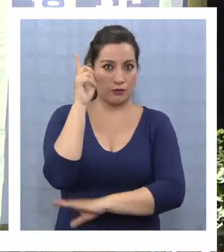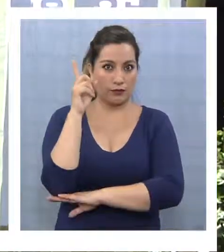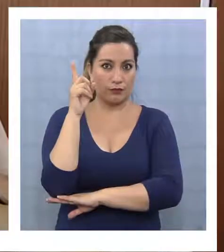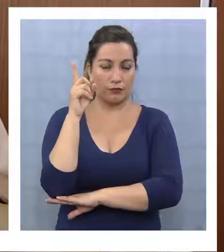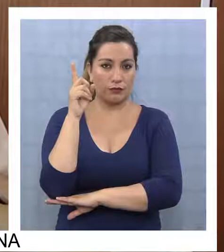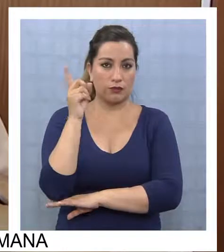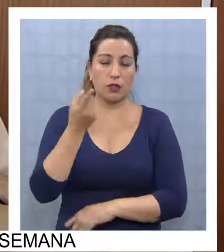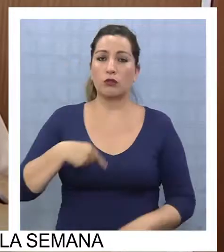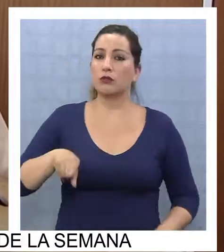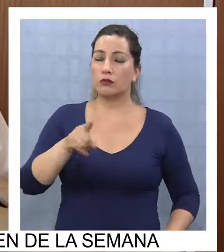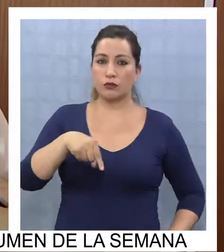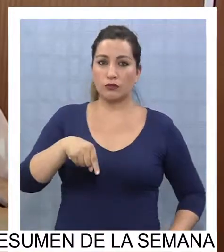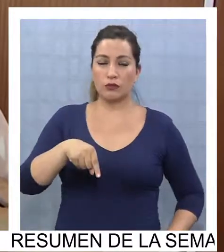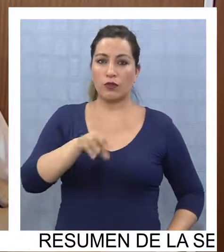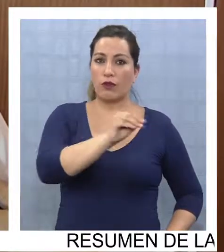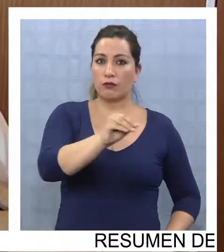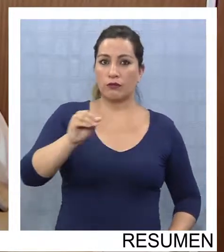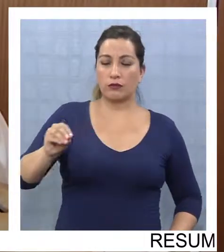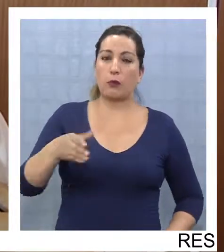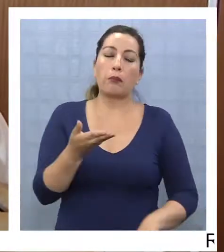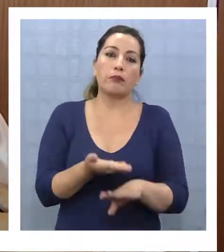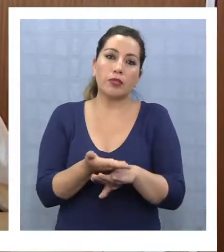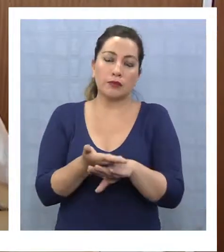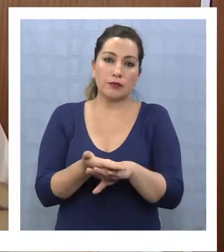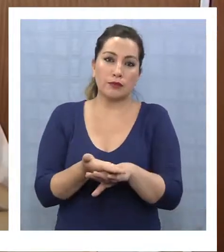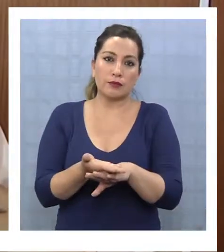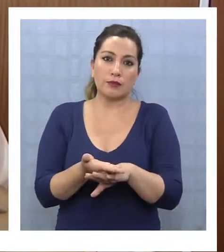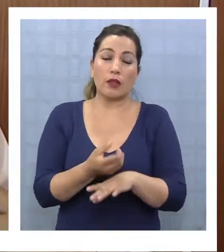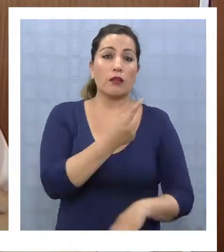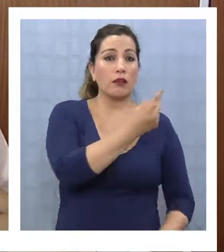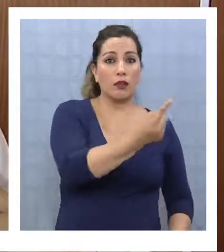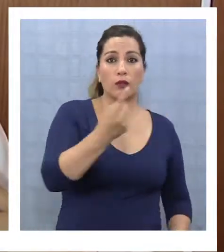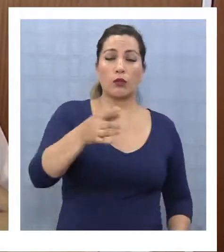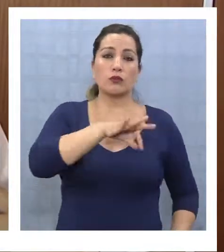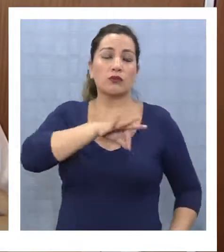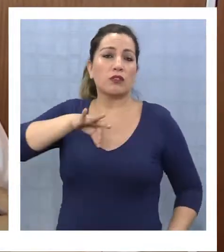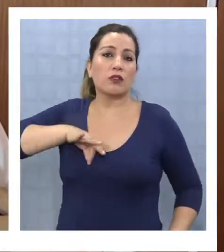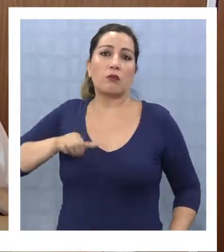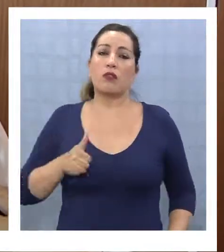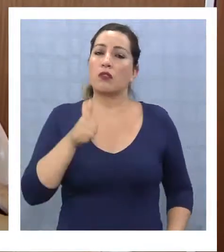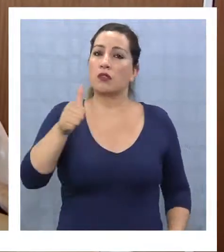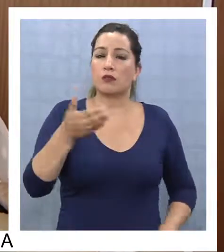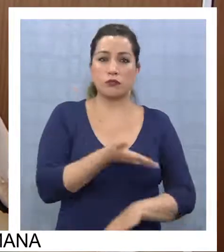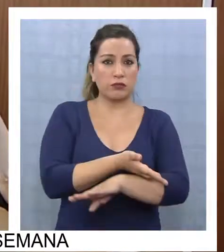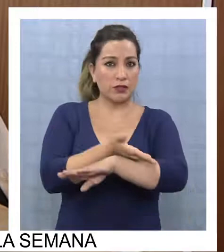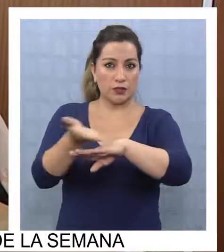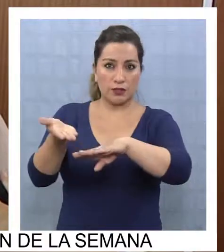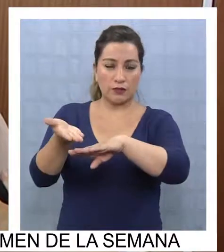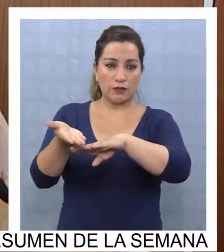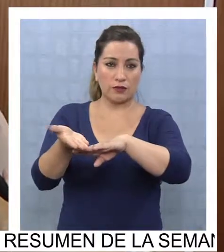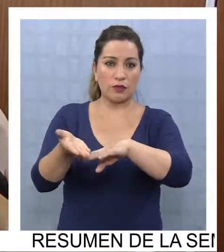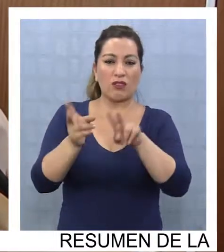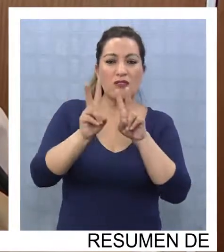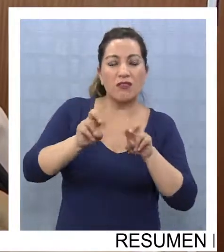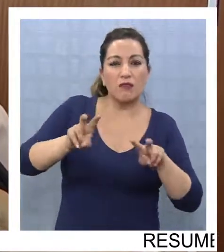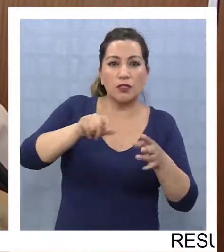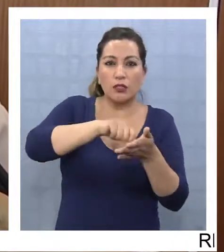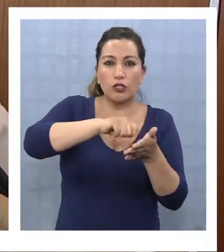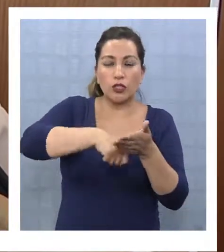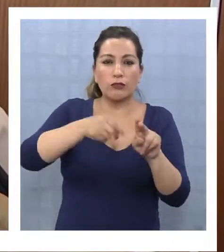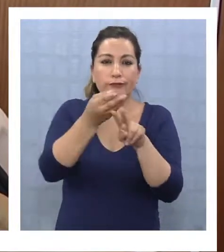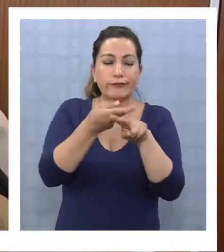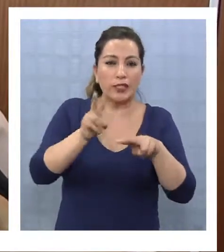y que hemos quedado que les vamos a pedir que cada uno de los Ceremis, directores de servicios, revisen